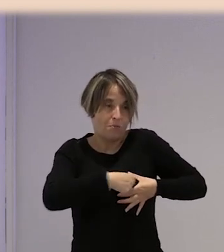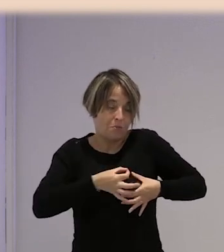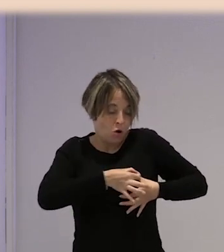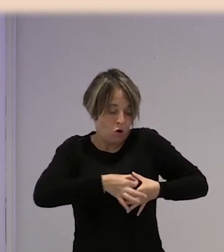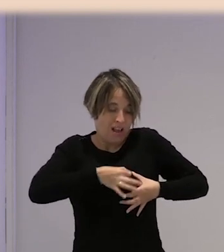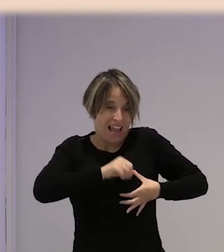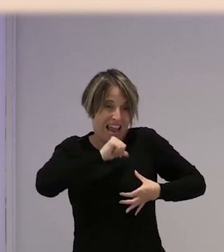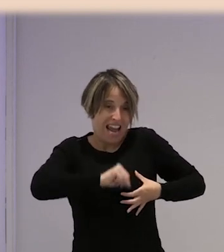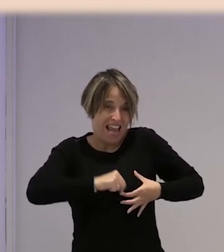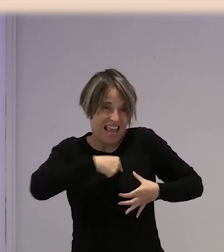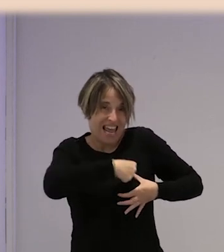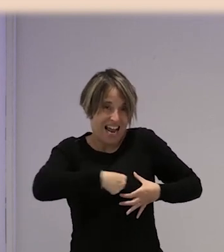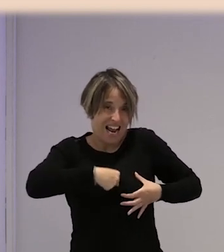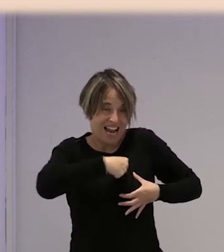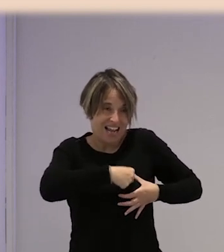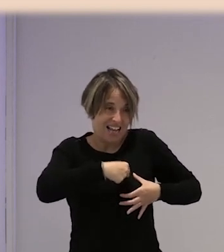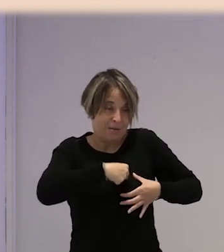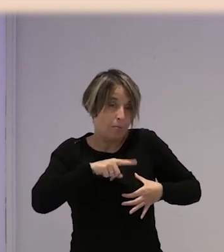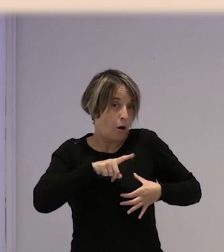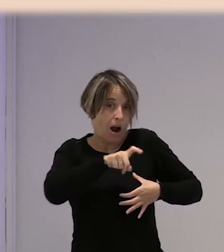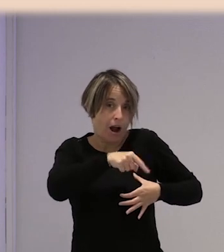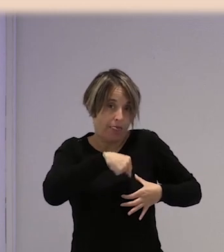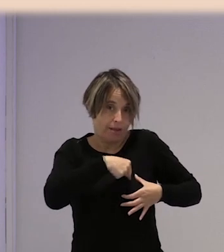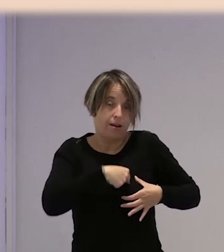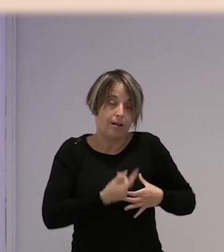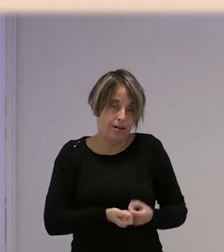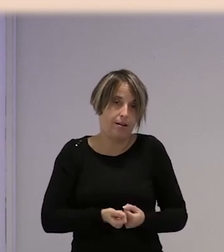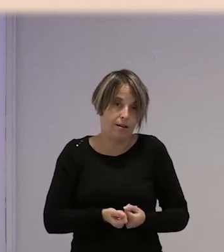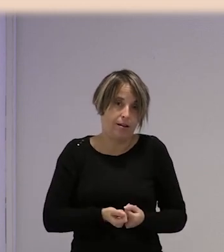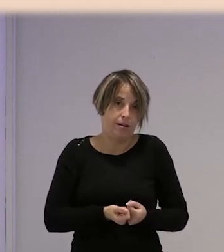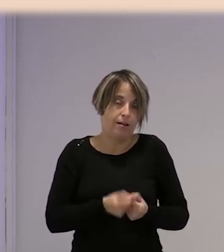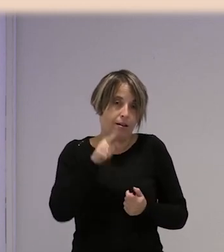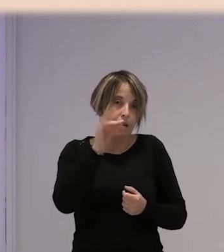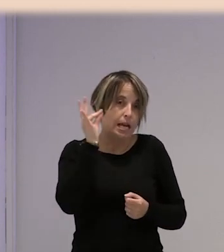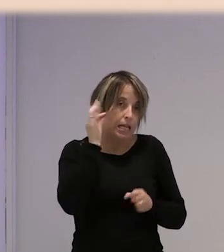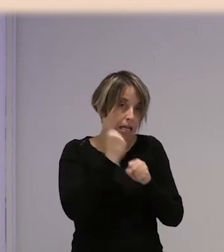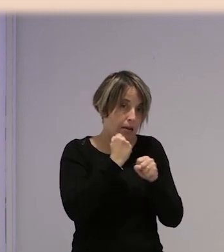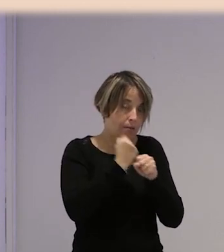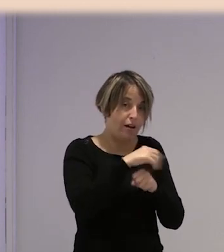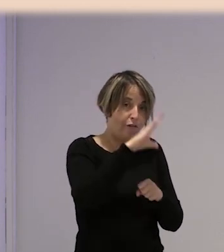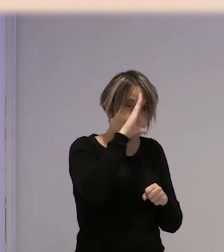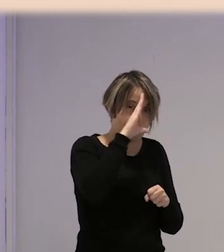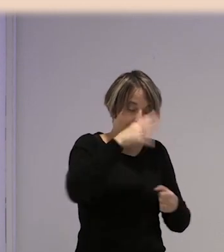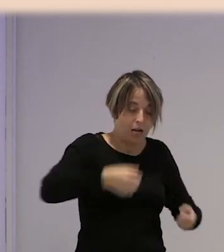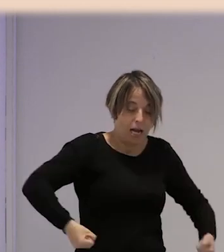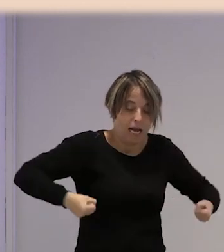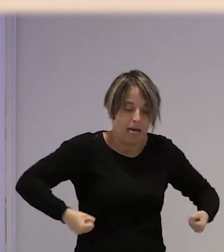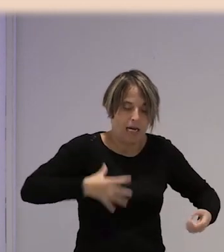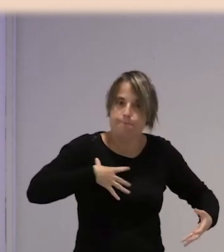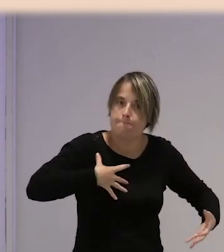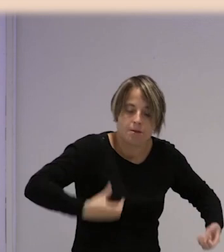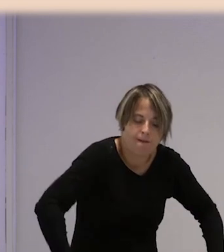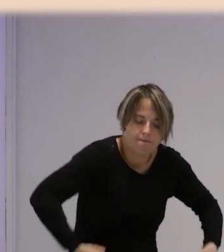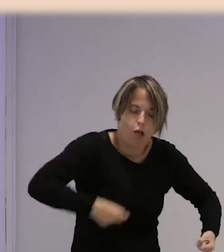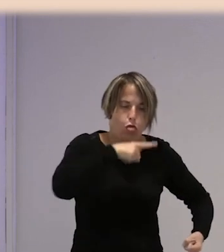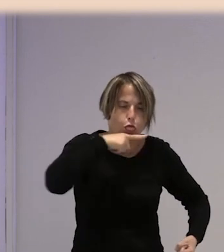úlcera del cáncer de mama. Estaba trabajando en febrero, se le caía en las cajas, veía que no podía, que